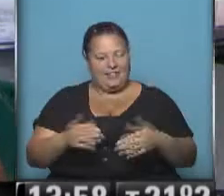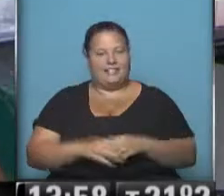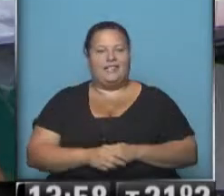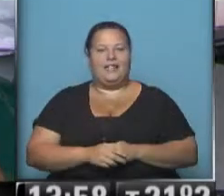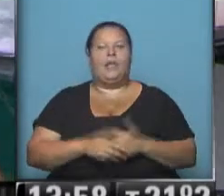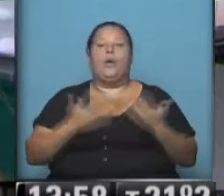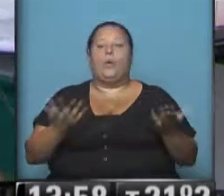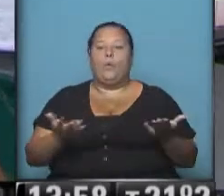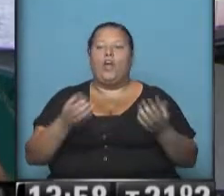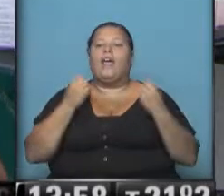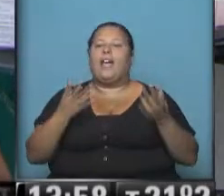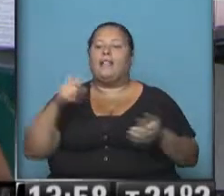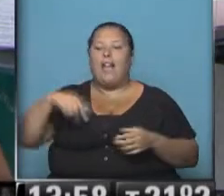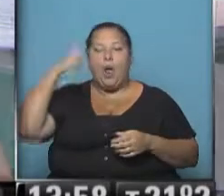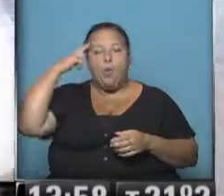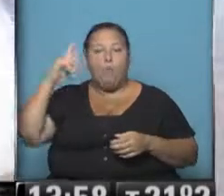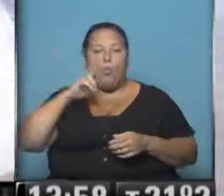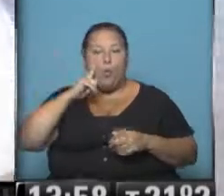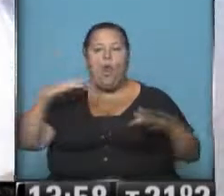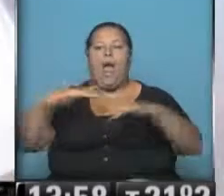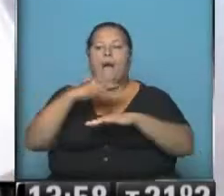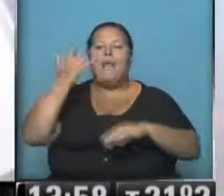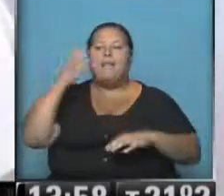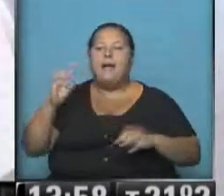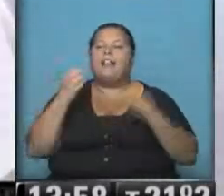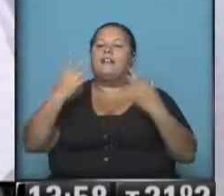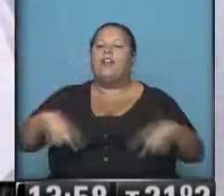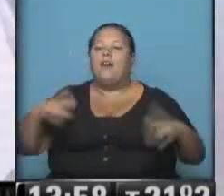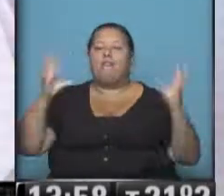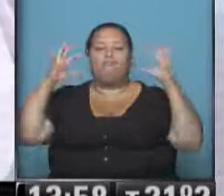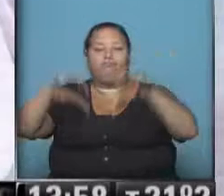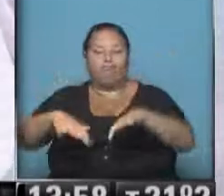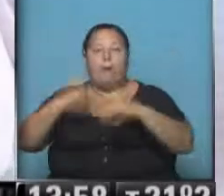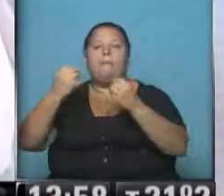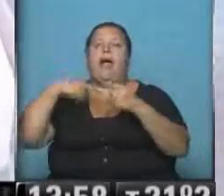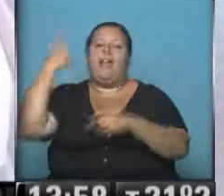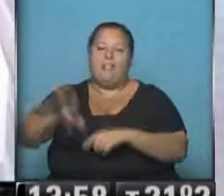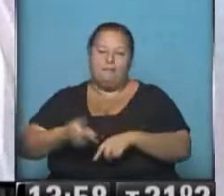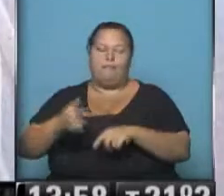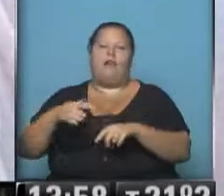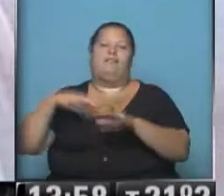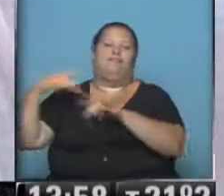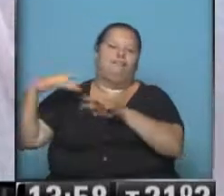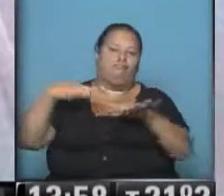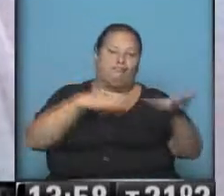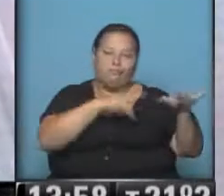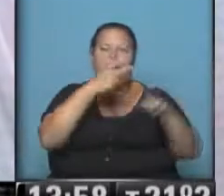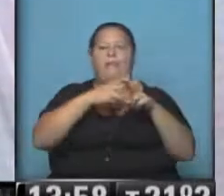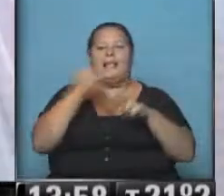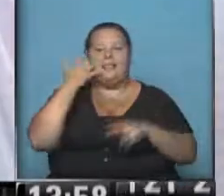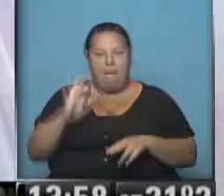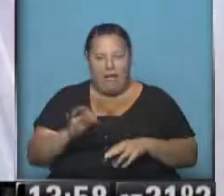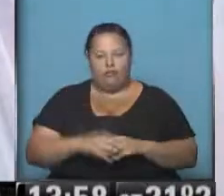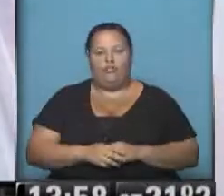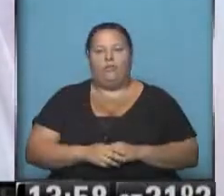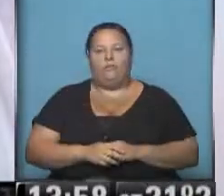Bueno, ¿cómo se está viviendo la 9 de julio y Avenida de Mayo? Laura Maiocchi, lugar de concentración para desplazarse luego hasta Plaza de Mayo.